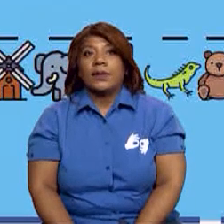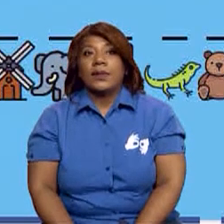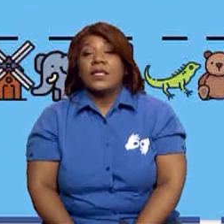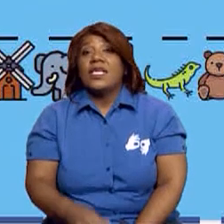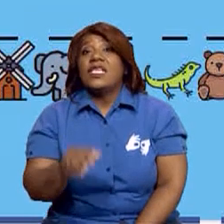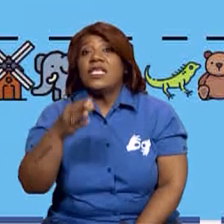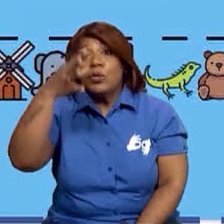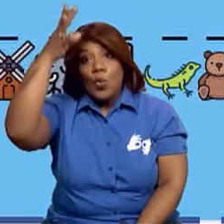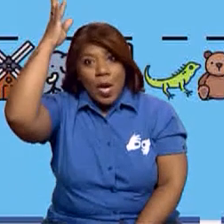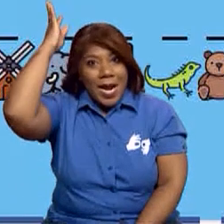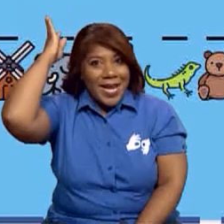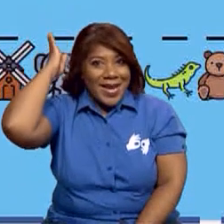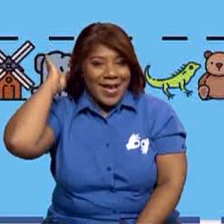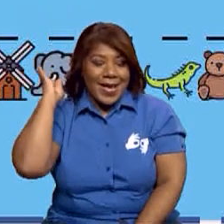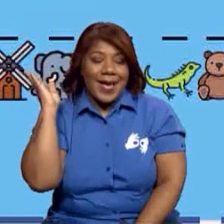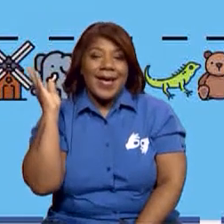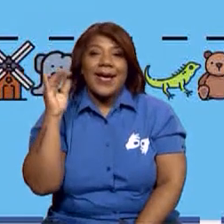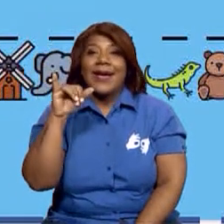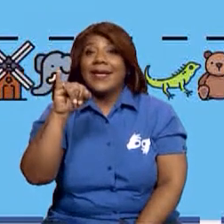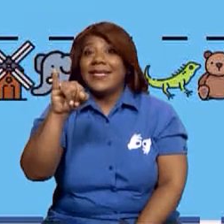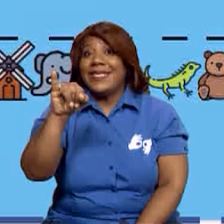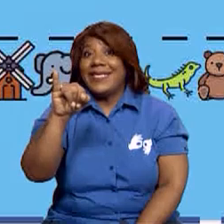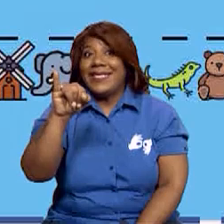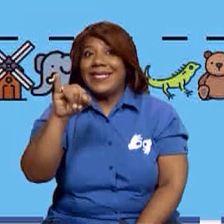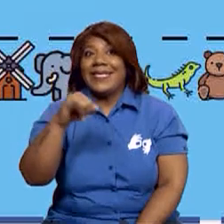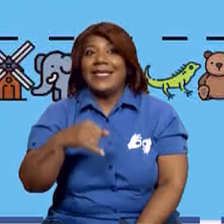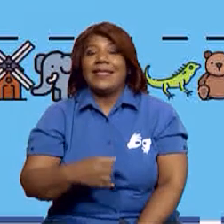iguana.